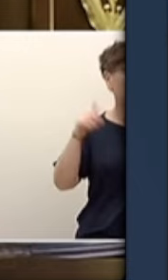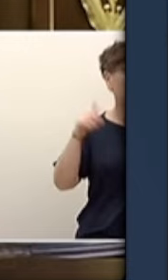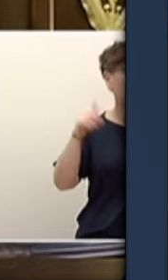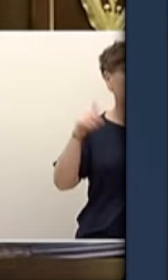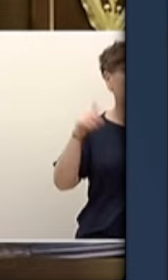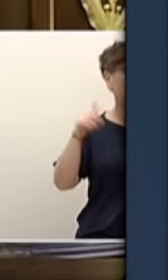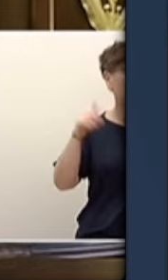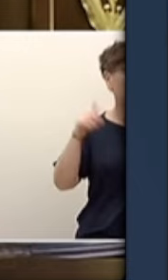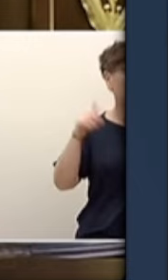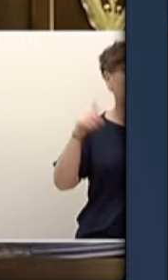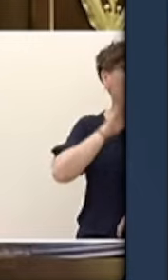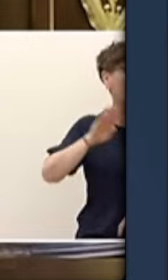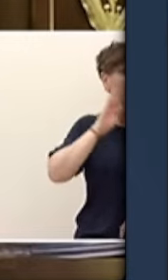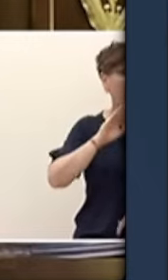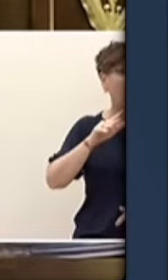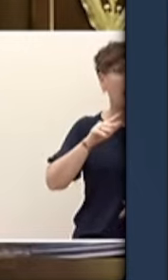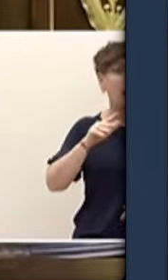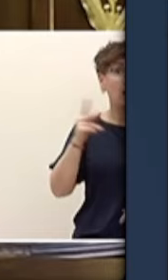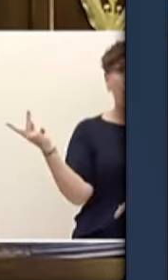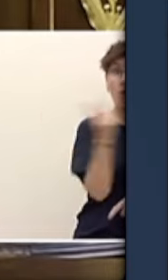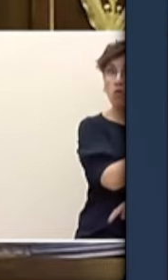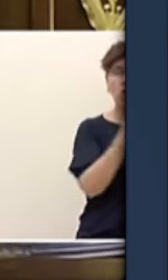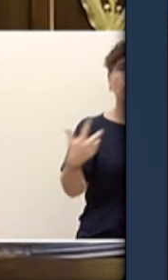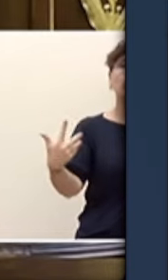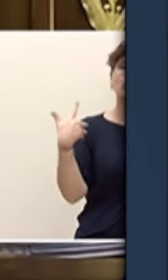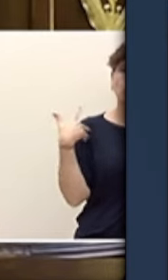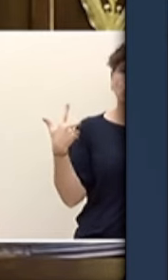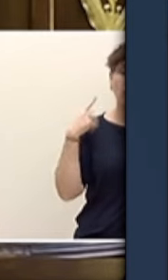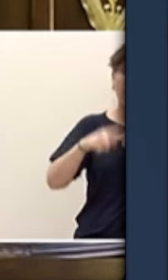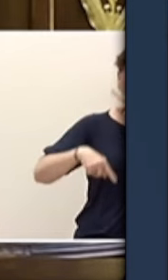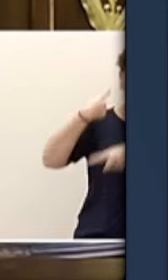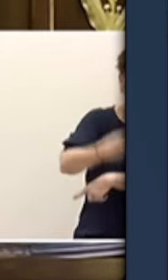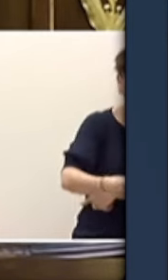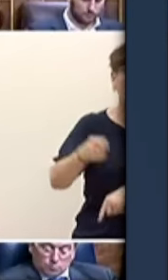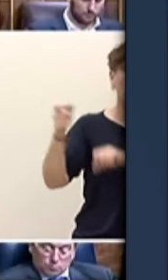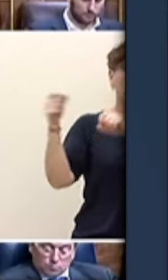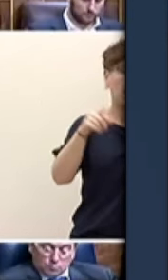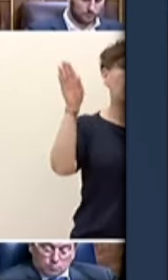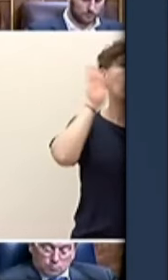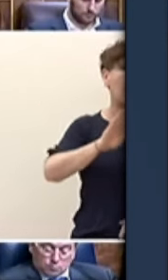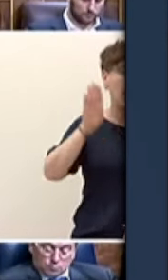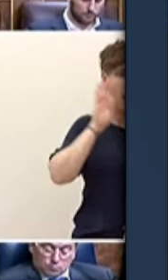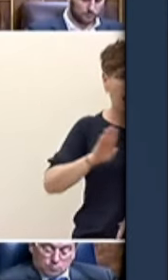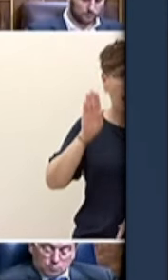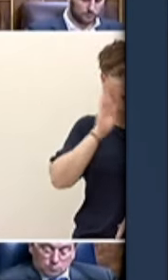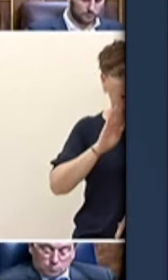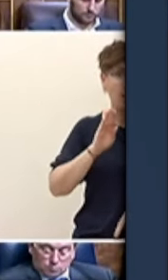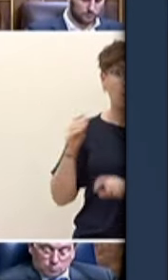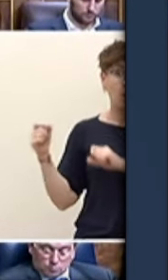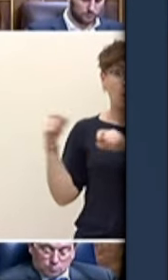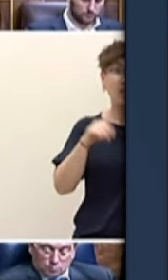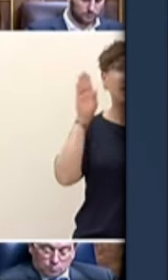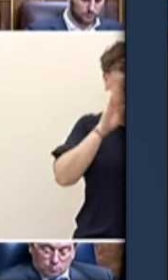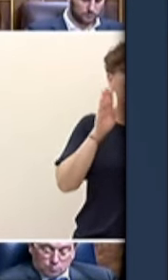gente se juega la vida en el mar. Y de esa parte de la inmigración ilegal que no quiere adaptarse la inseguridad las